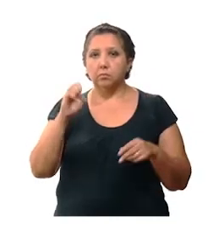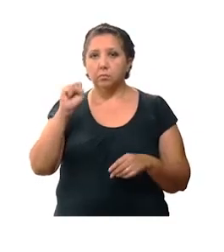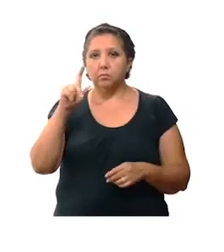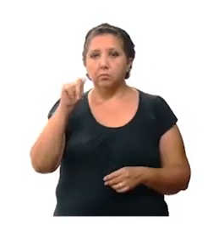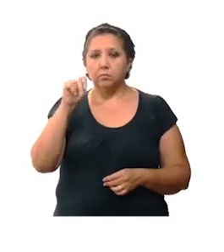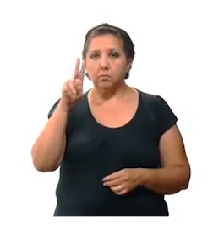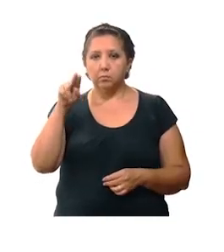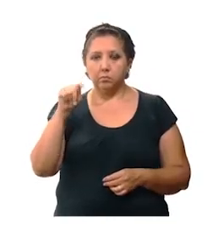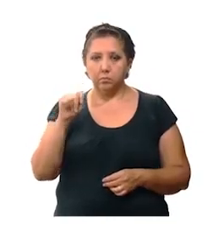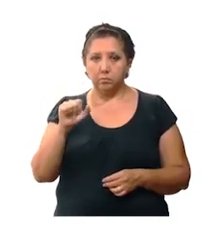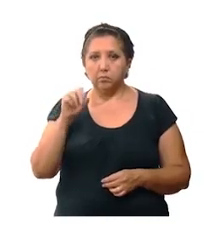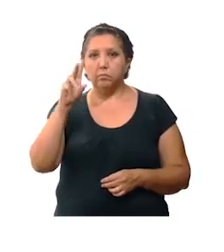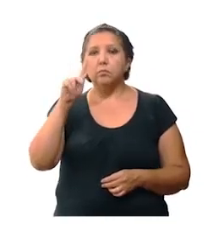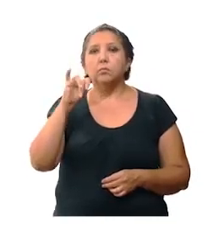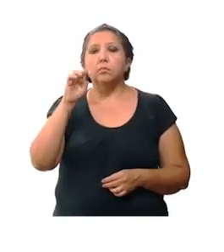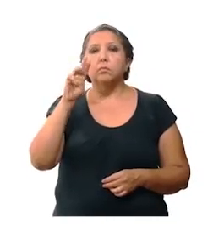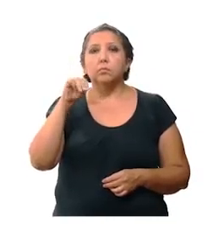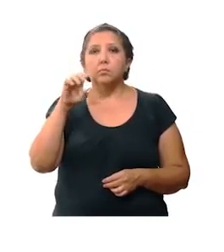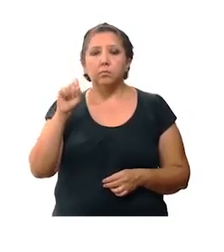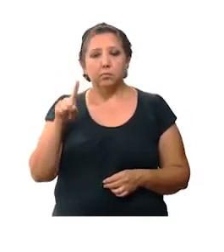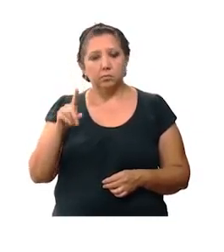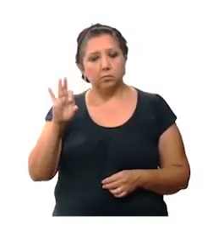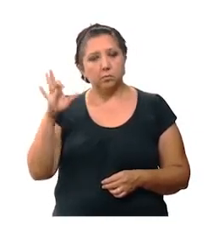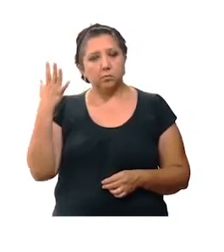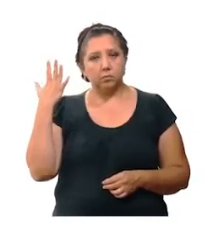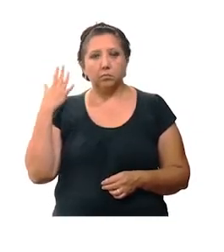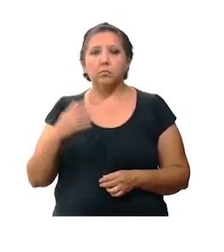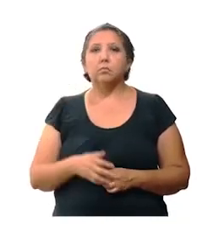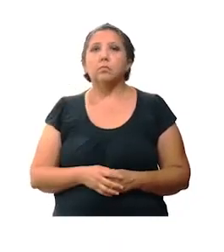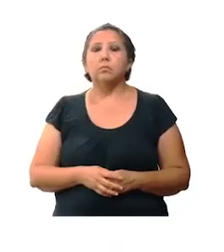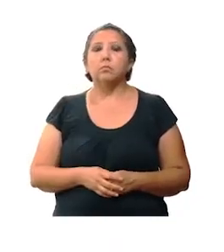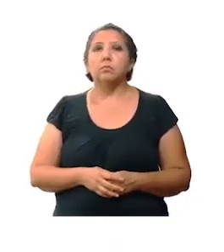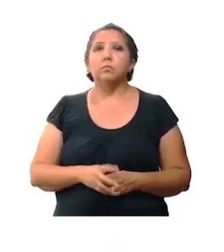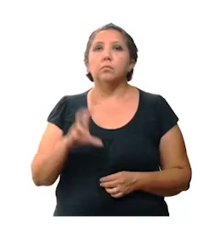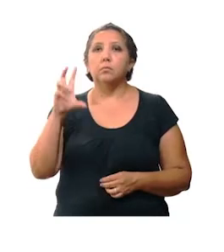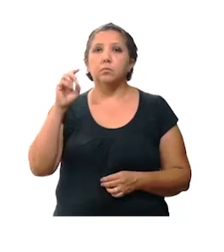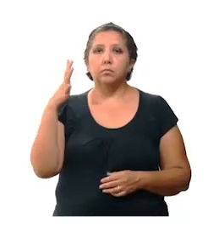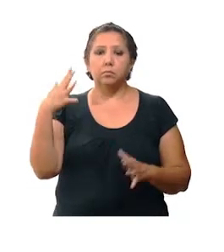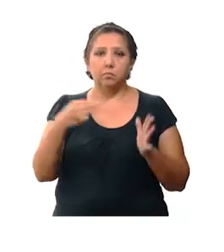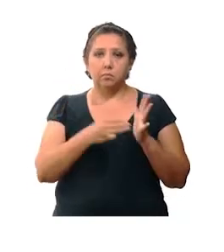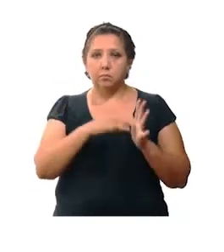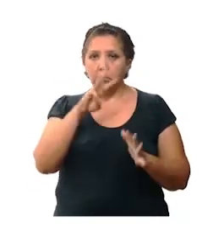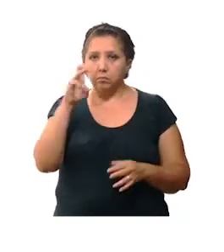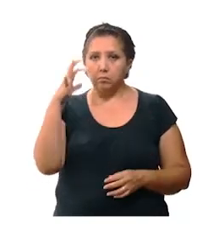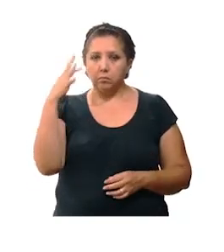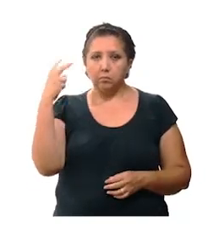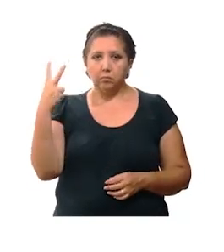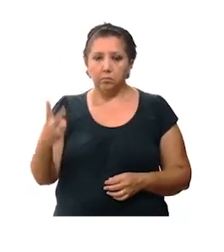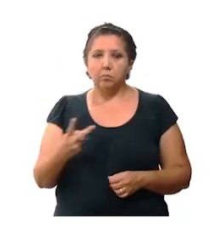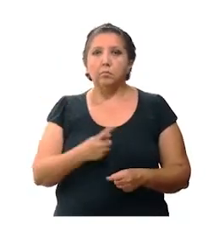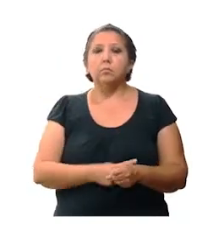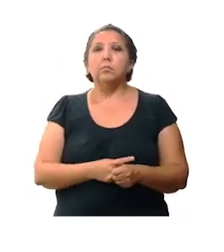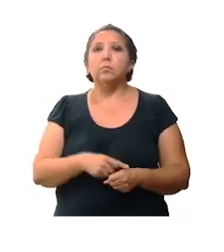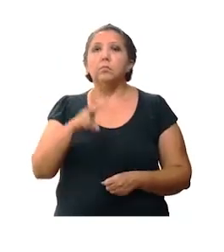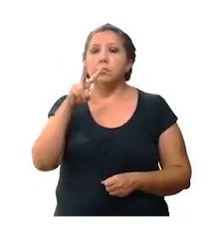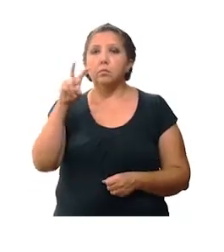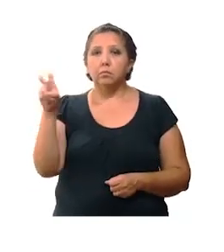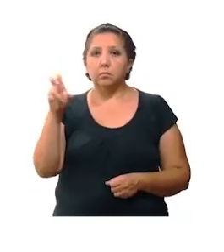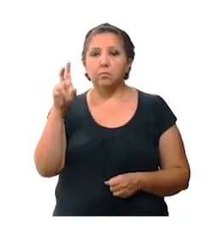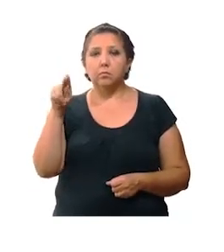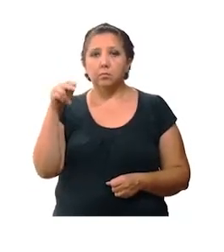Sotuta, Temozón y Timucuy, y 1 en Foráneo. De los 35.352 casos positivos,